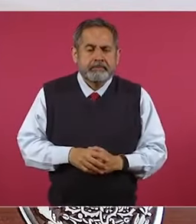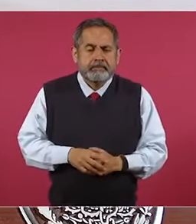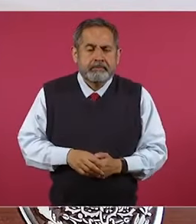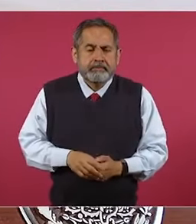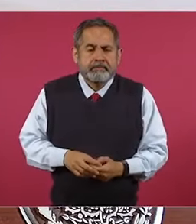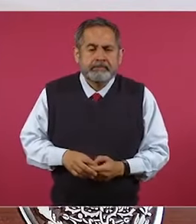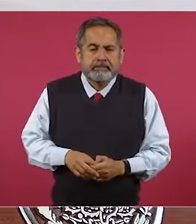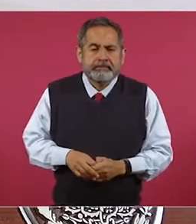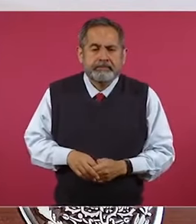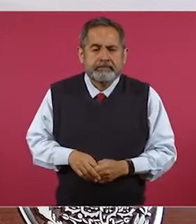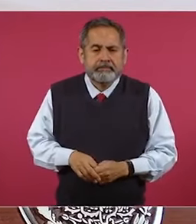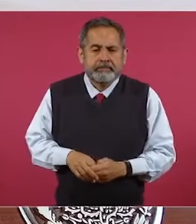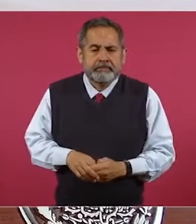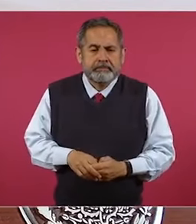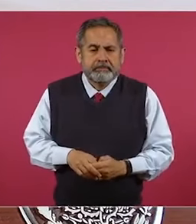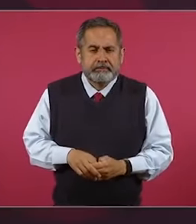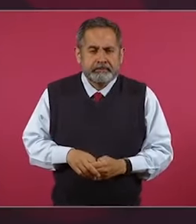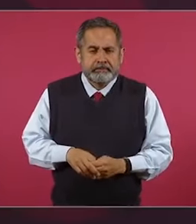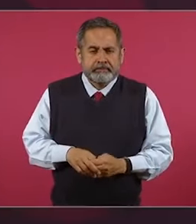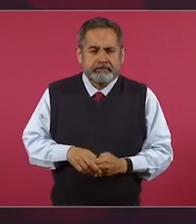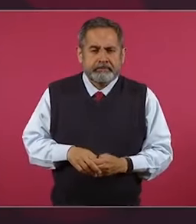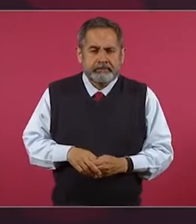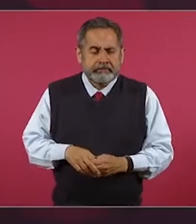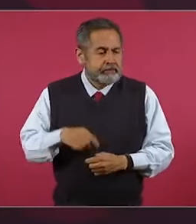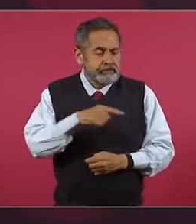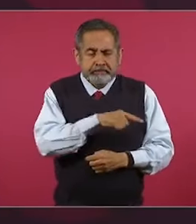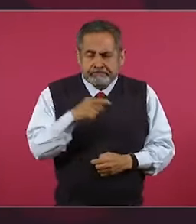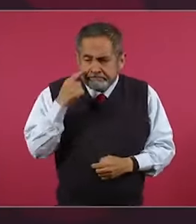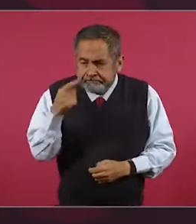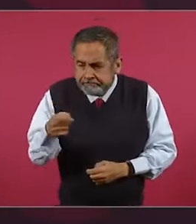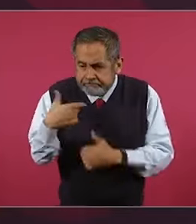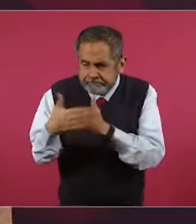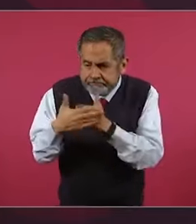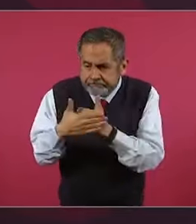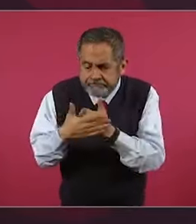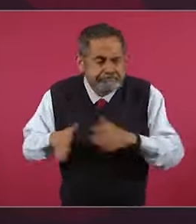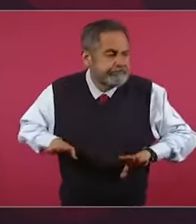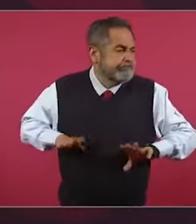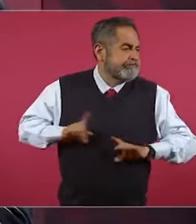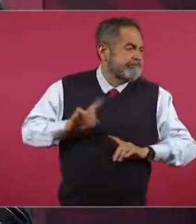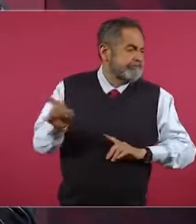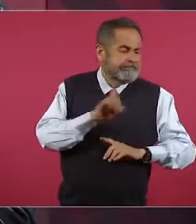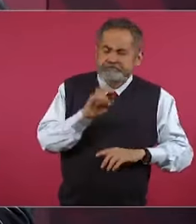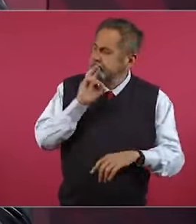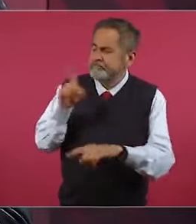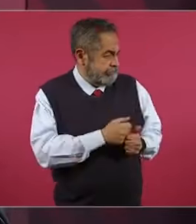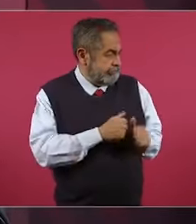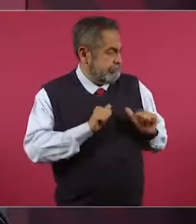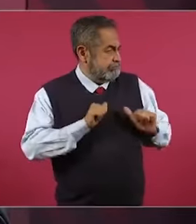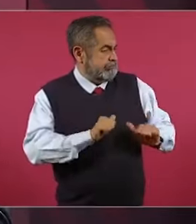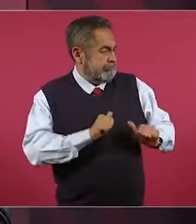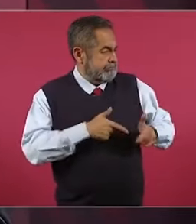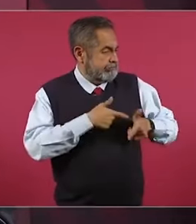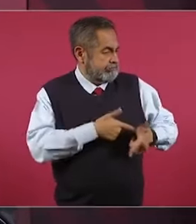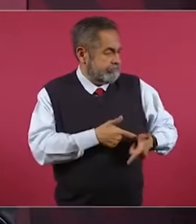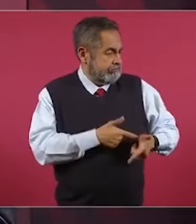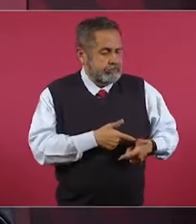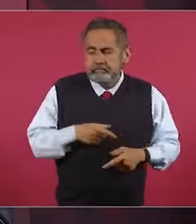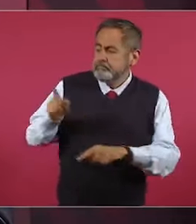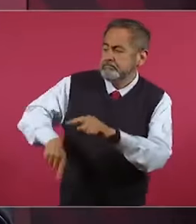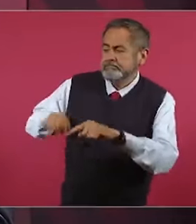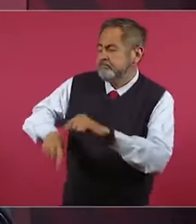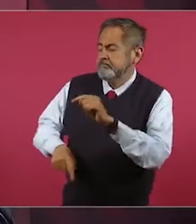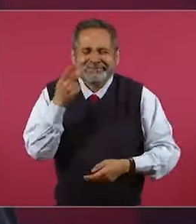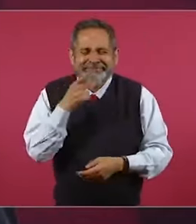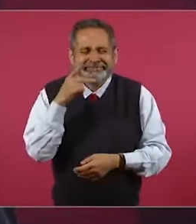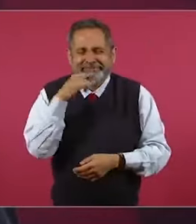conviene para mantener sus privilegios para que haya una auténtica